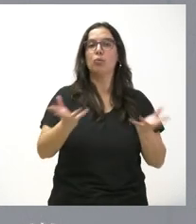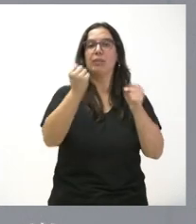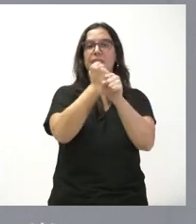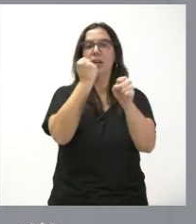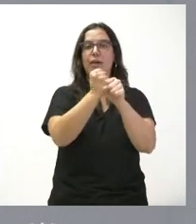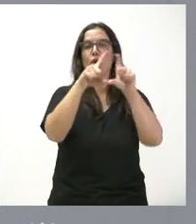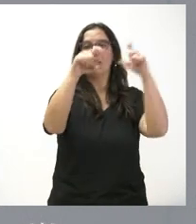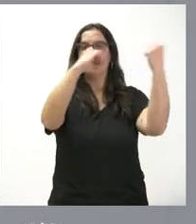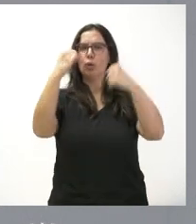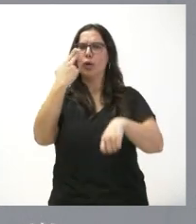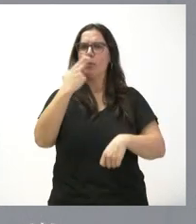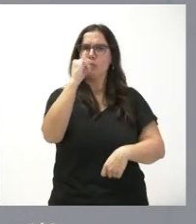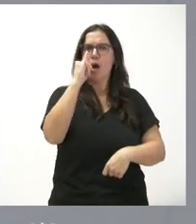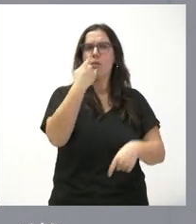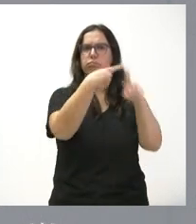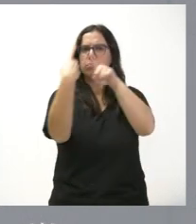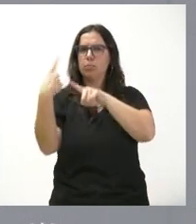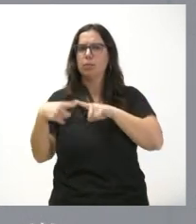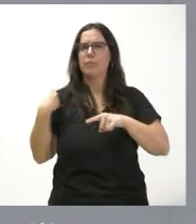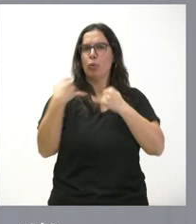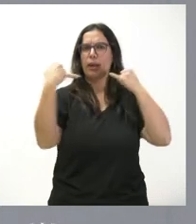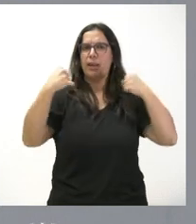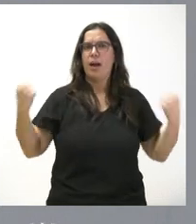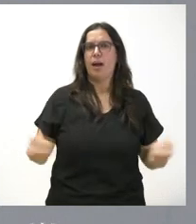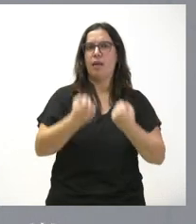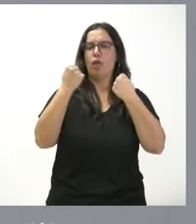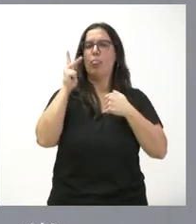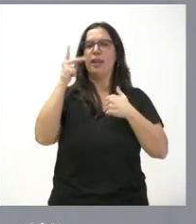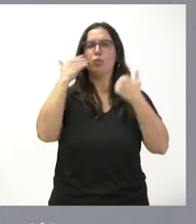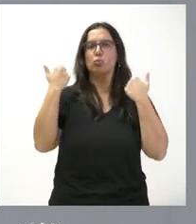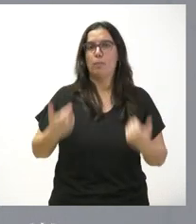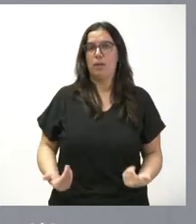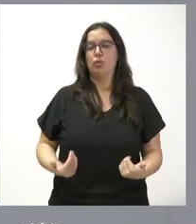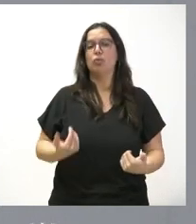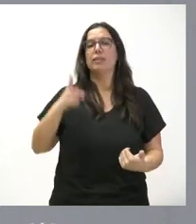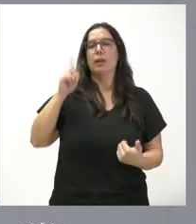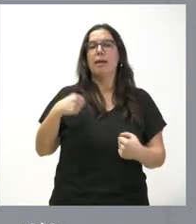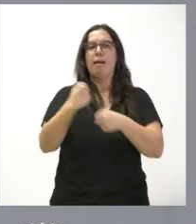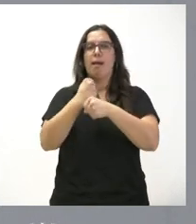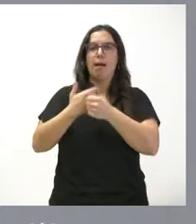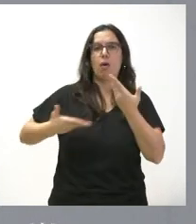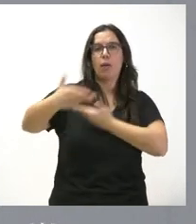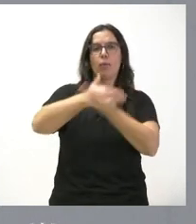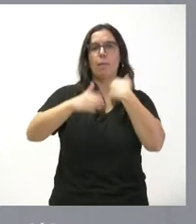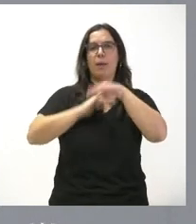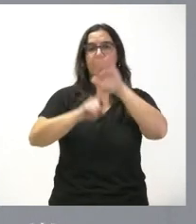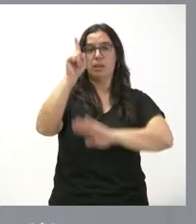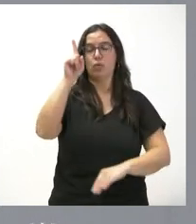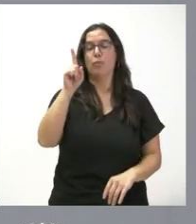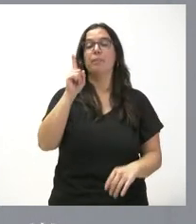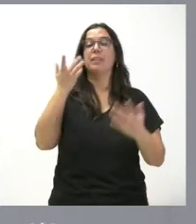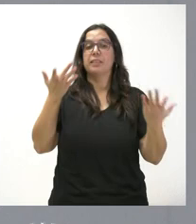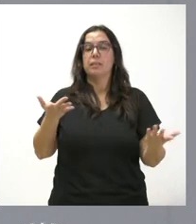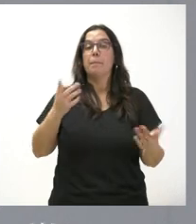diferentes instituciones comprometidas con esta línea de acción de los derechos humanos y la cooperación al desarrollo. Se destina